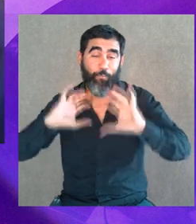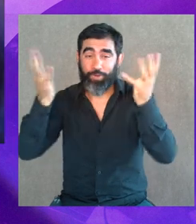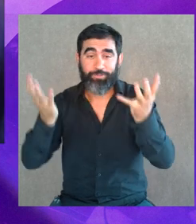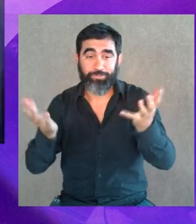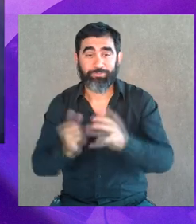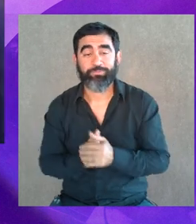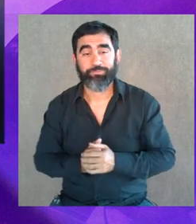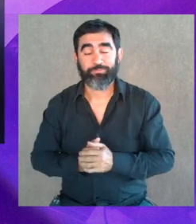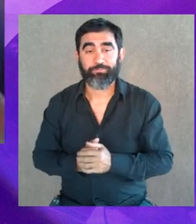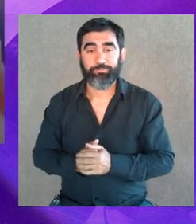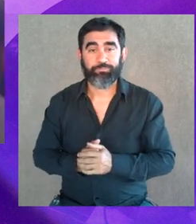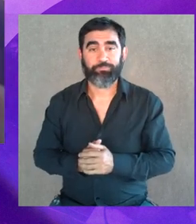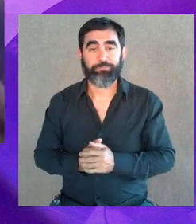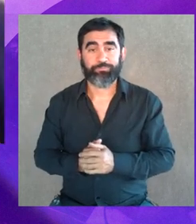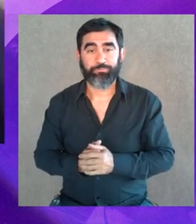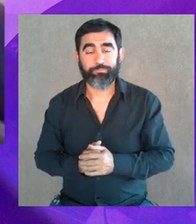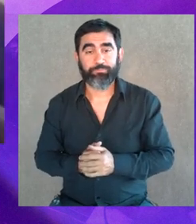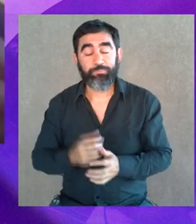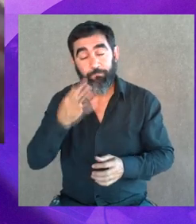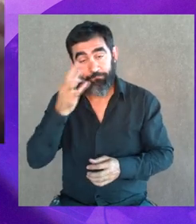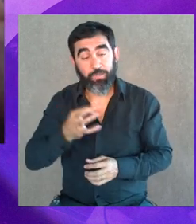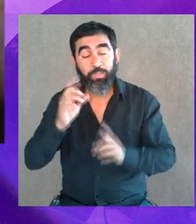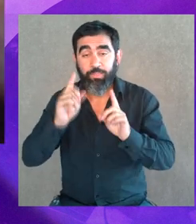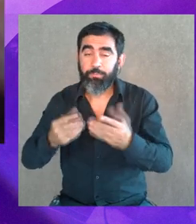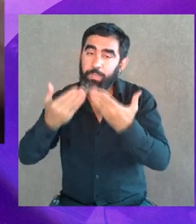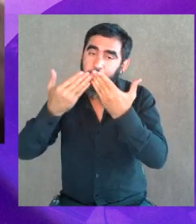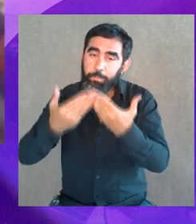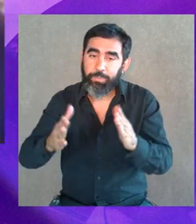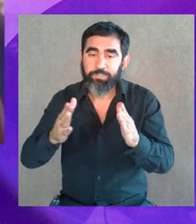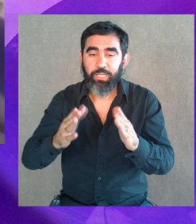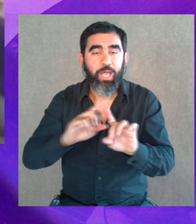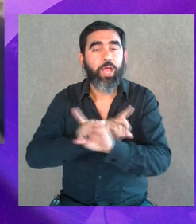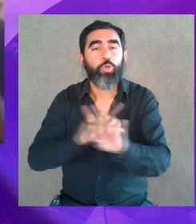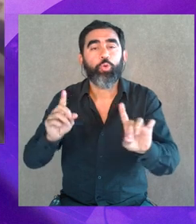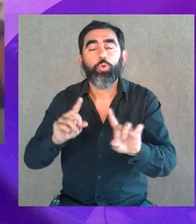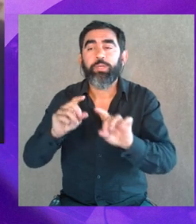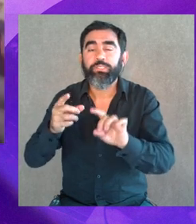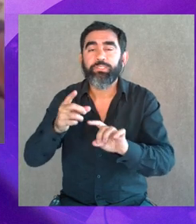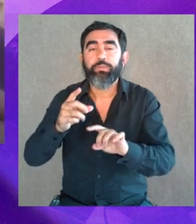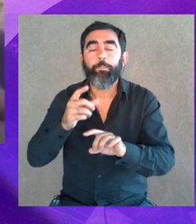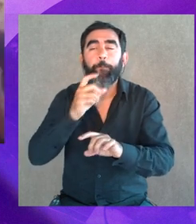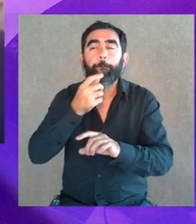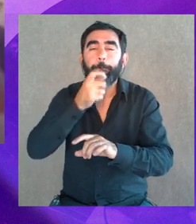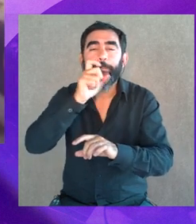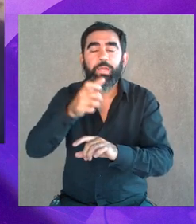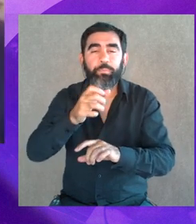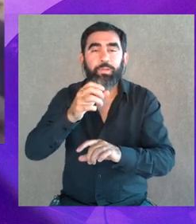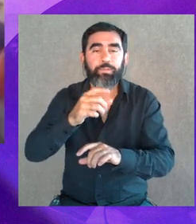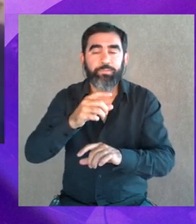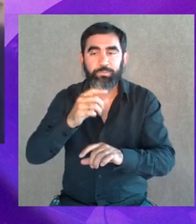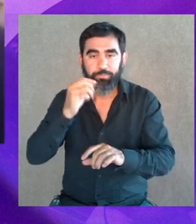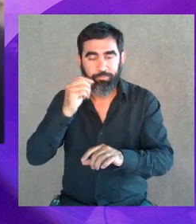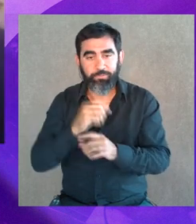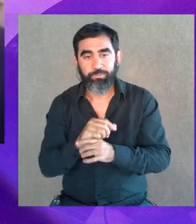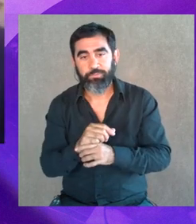Entonces, digo, en realidad, en realidad tenemos que empezar a des... Esa palabrita, a